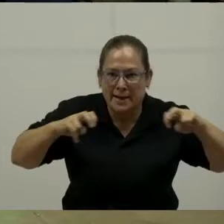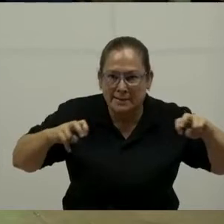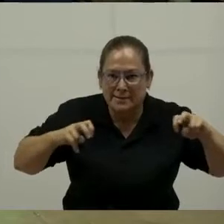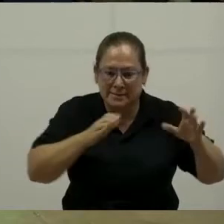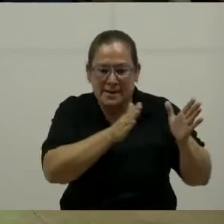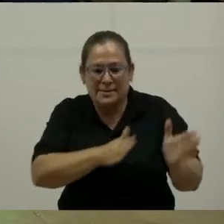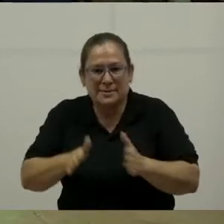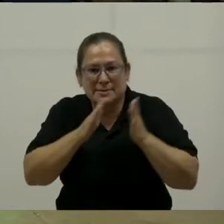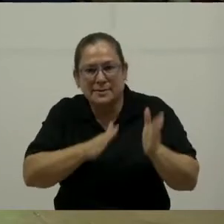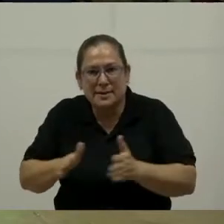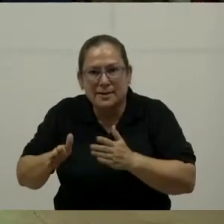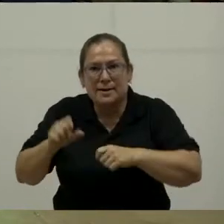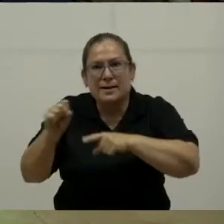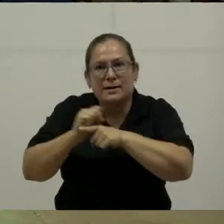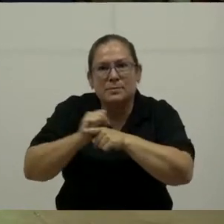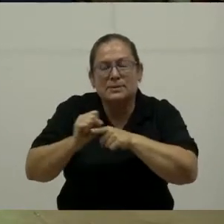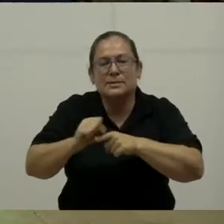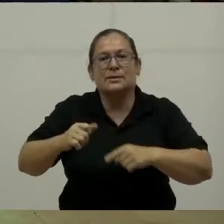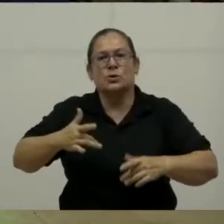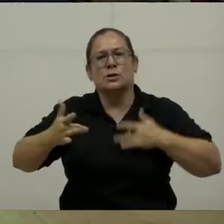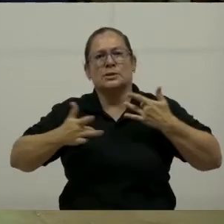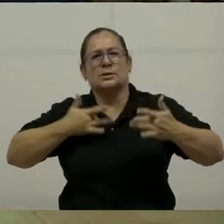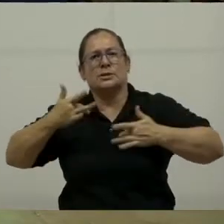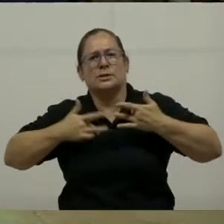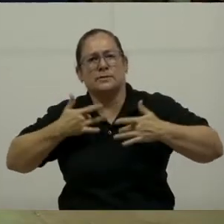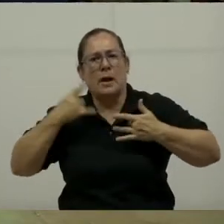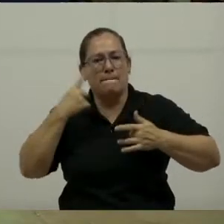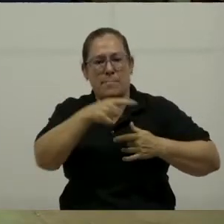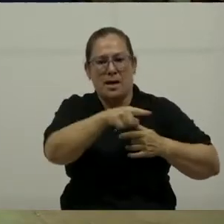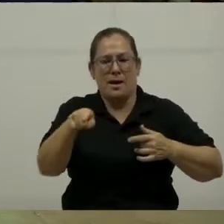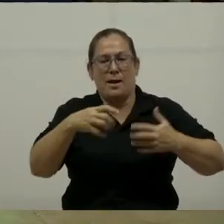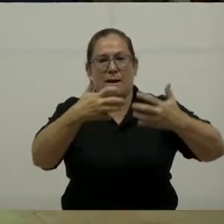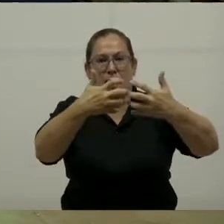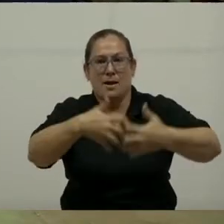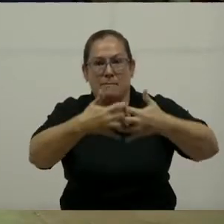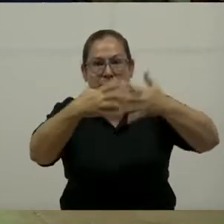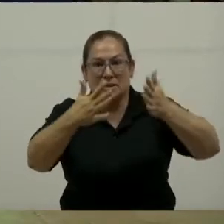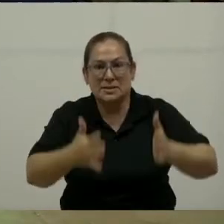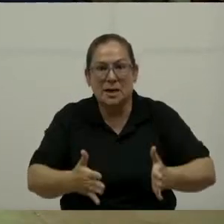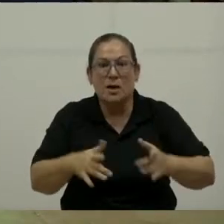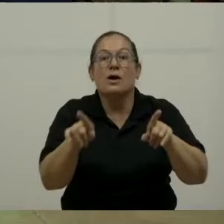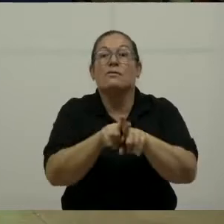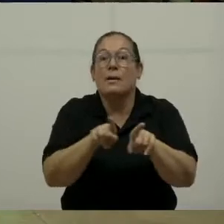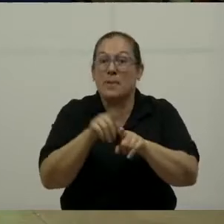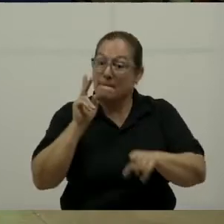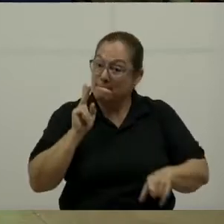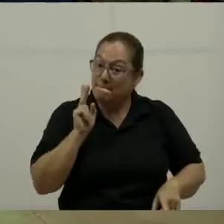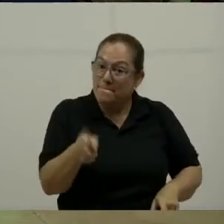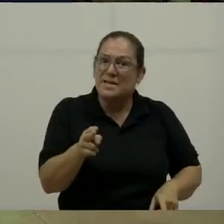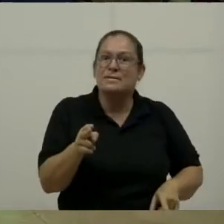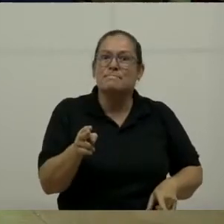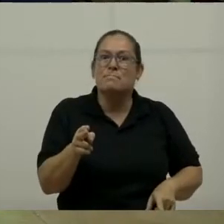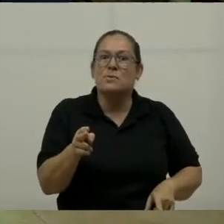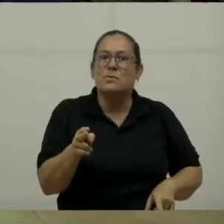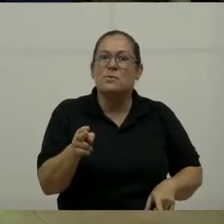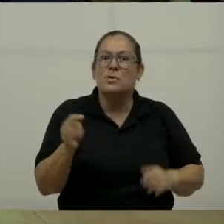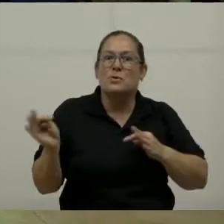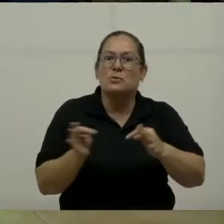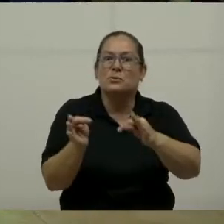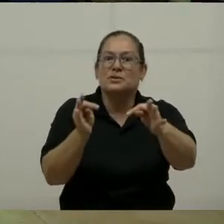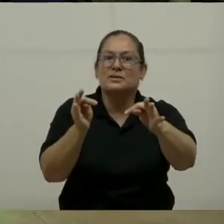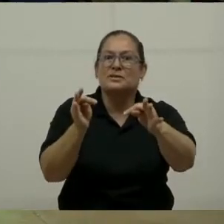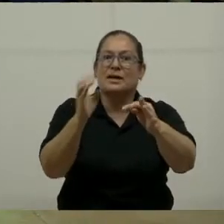de capacitación, de sensibilización, tanto al empresario, ¿verdad? Como al mismo costarricense, como al mismo turista.